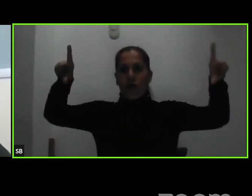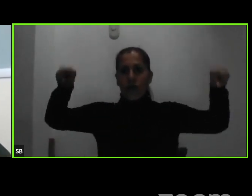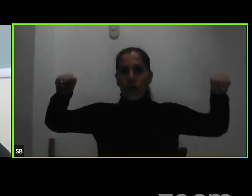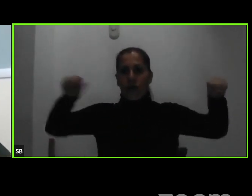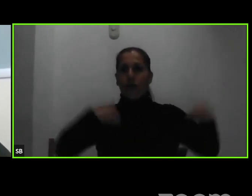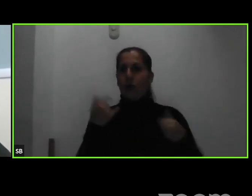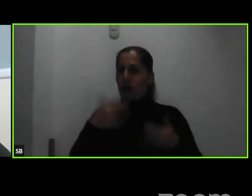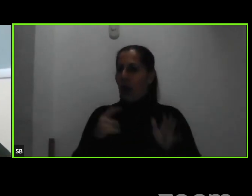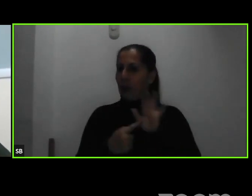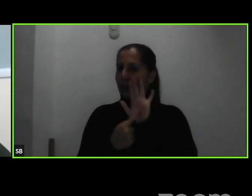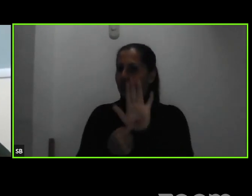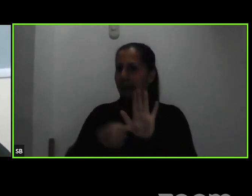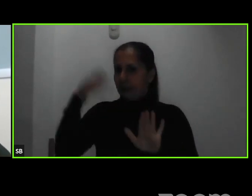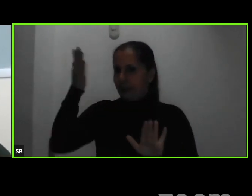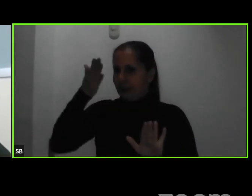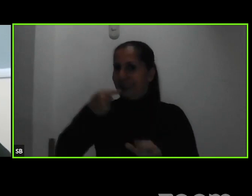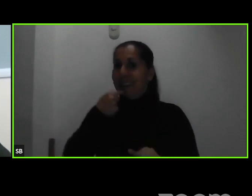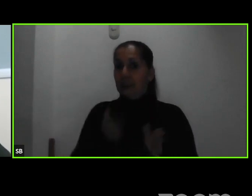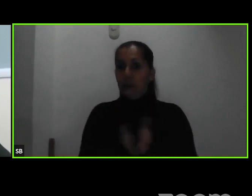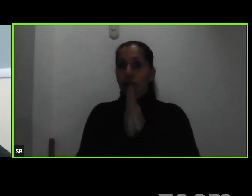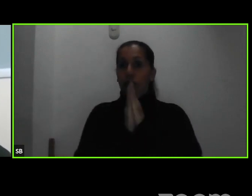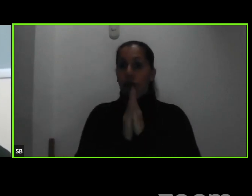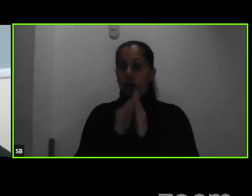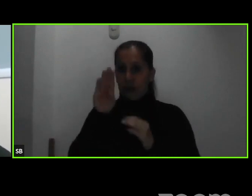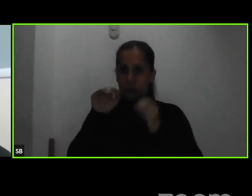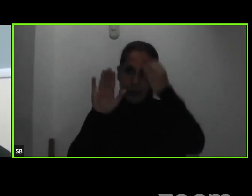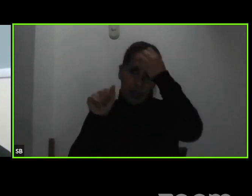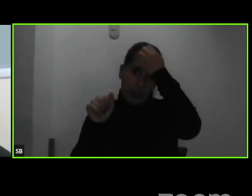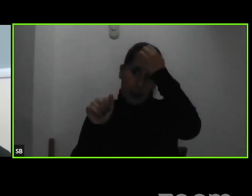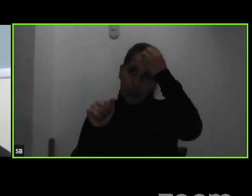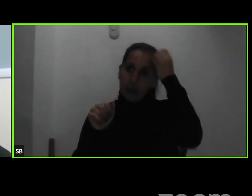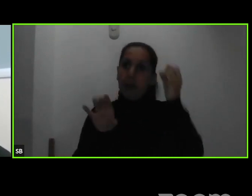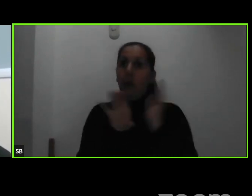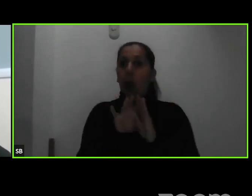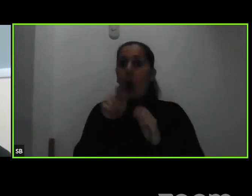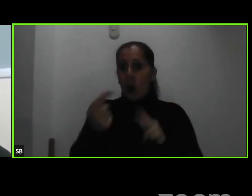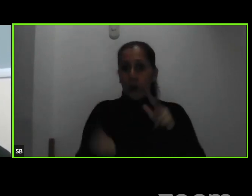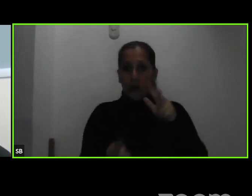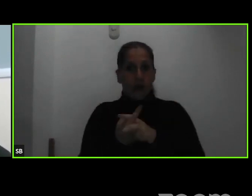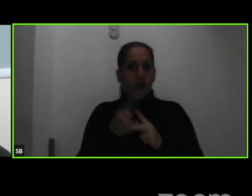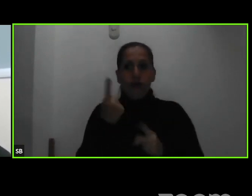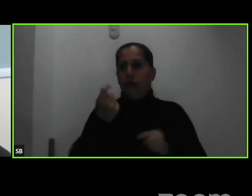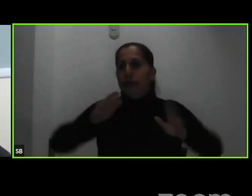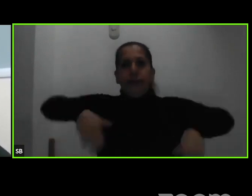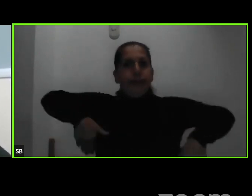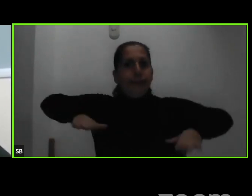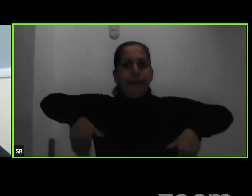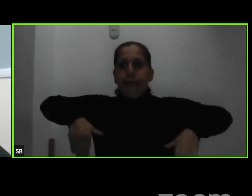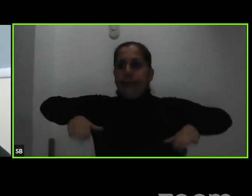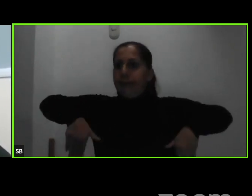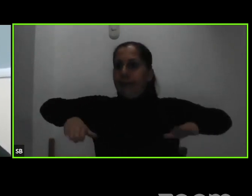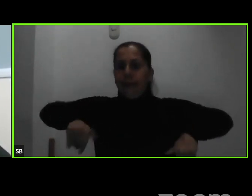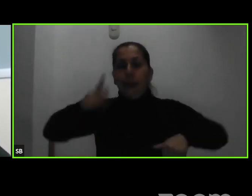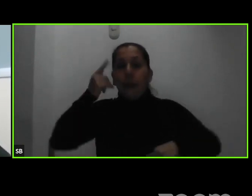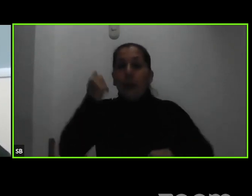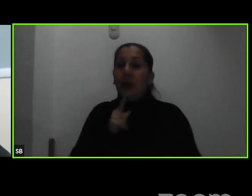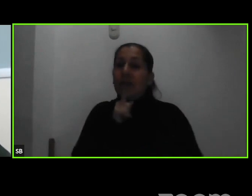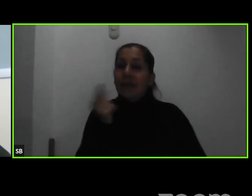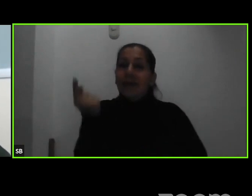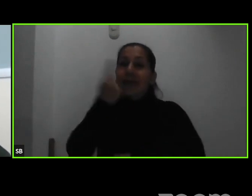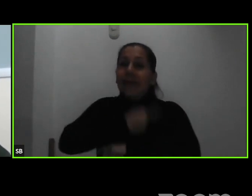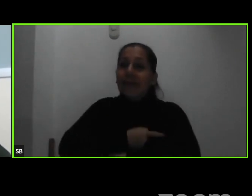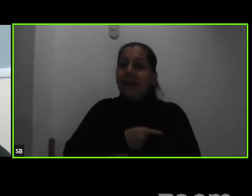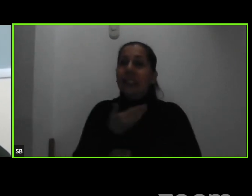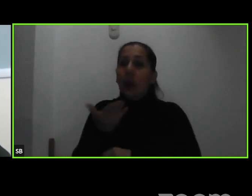presentación que dice solicitud de beca si ustedes hoy ingresan ahí todavía no está habilitado porque la fecha que dice es